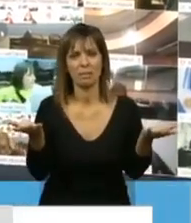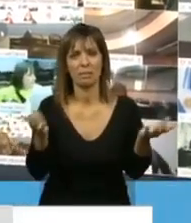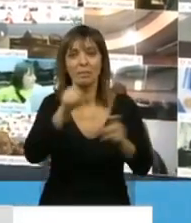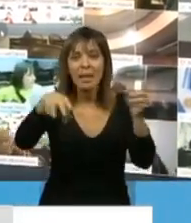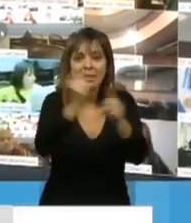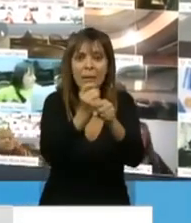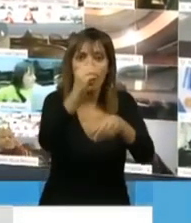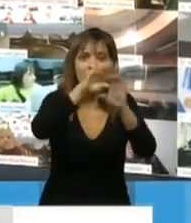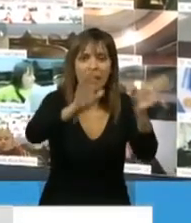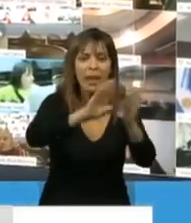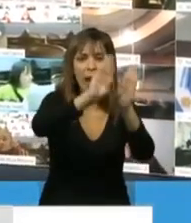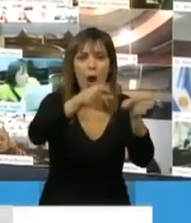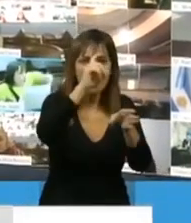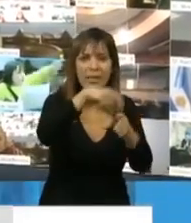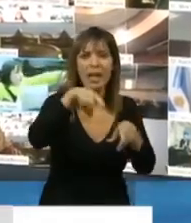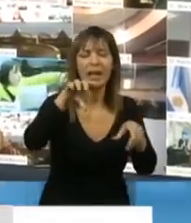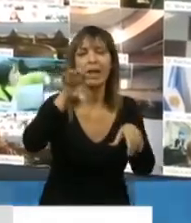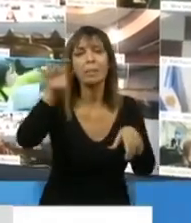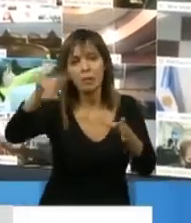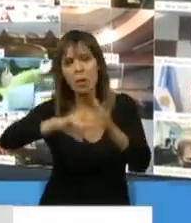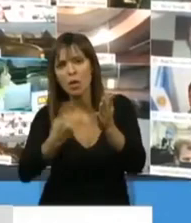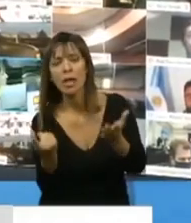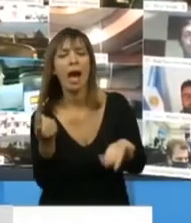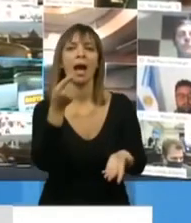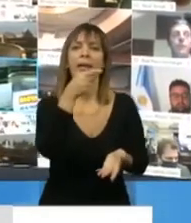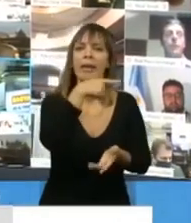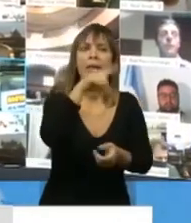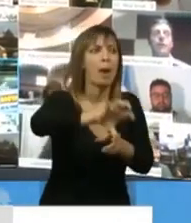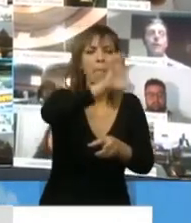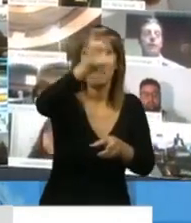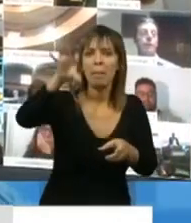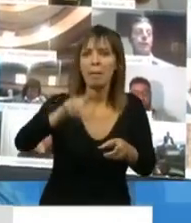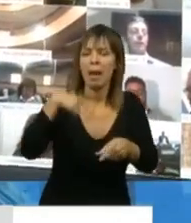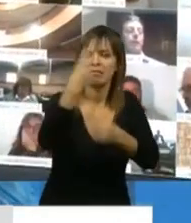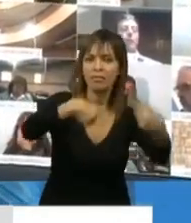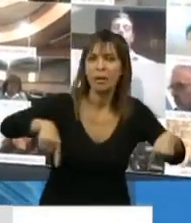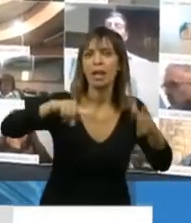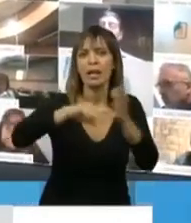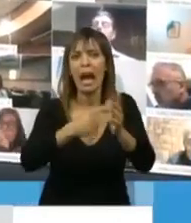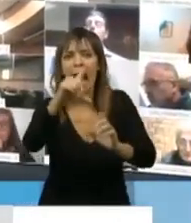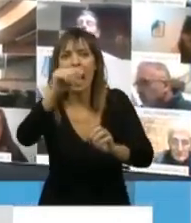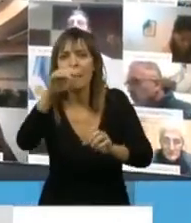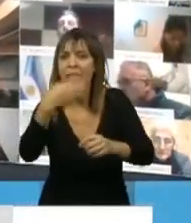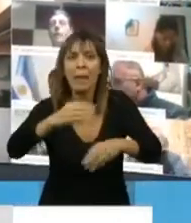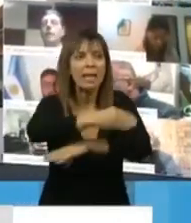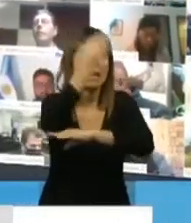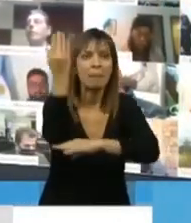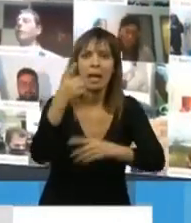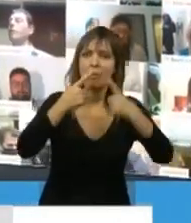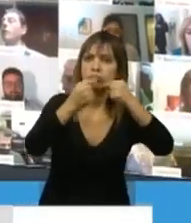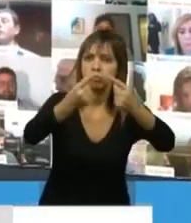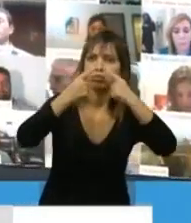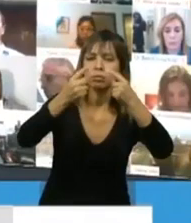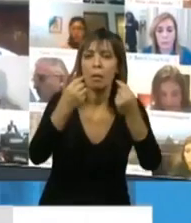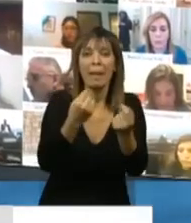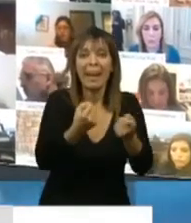de la salud de distintos hospitales de la provincia de Buenos Aires, de otras provincias, de la ciudad, que hacer asambleas para reclamar que aparezca lo mínimo